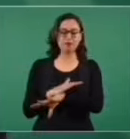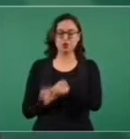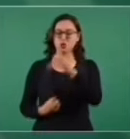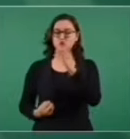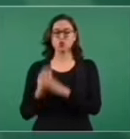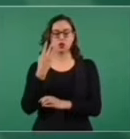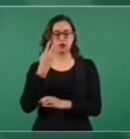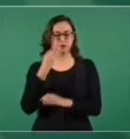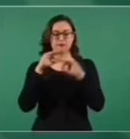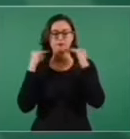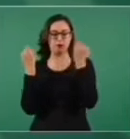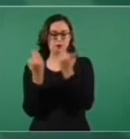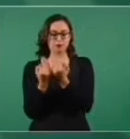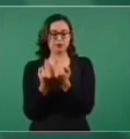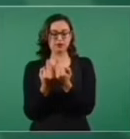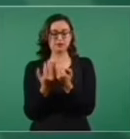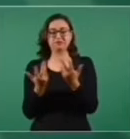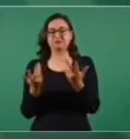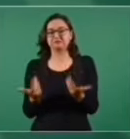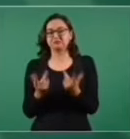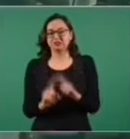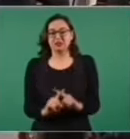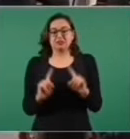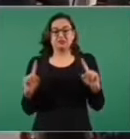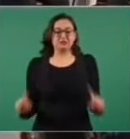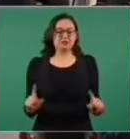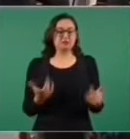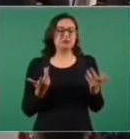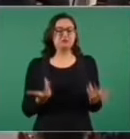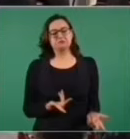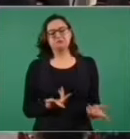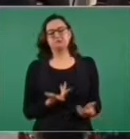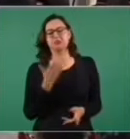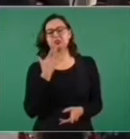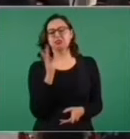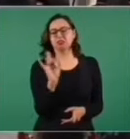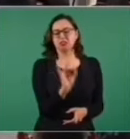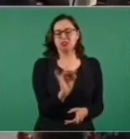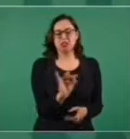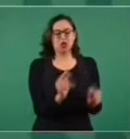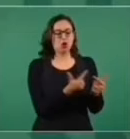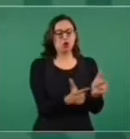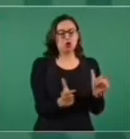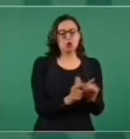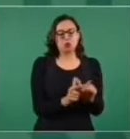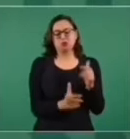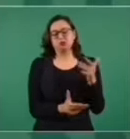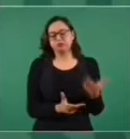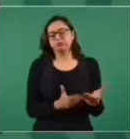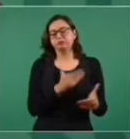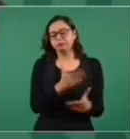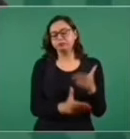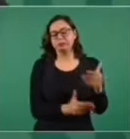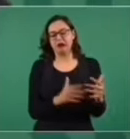una guerrilla que va hacia una transformación o logra una